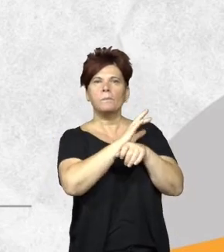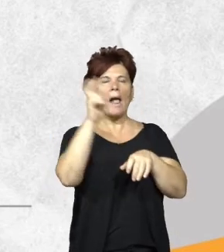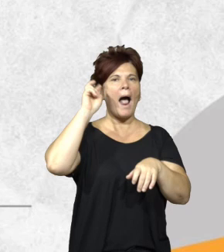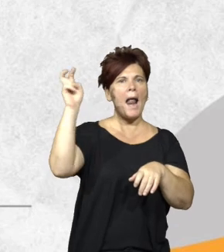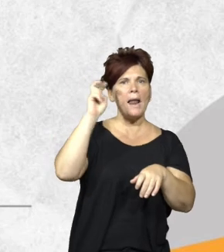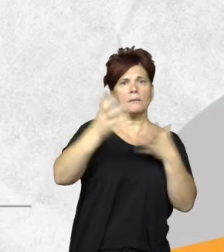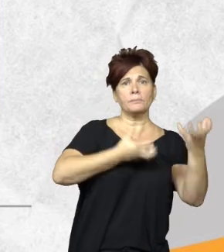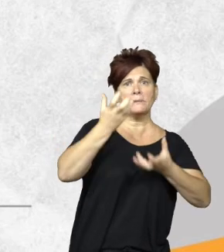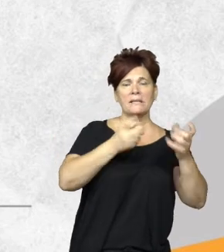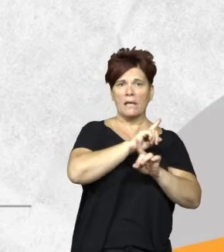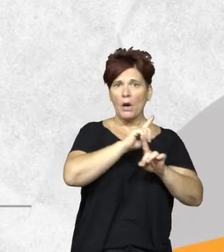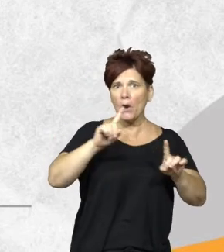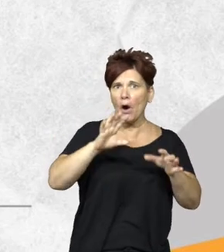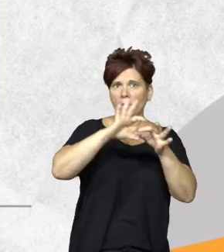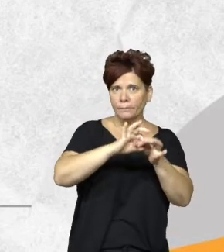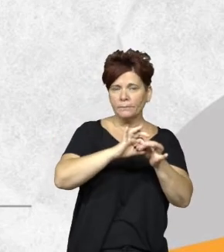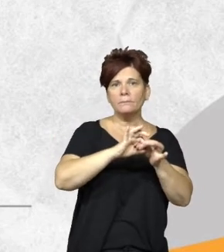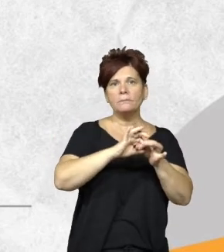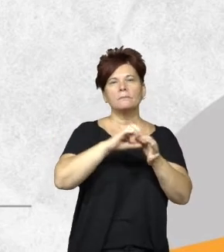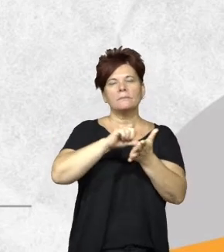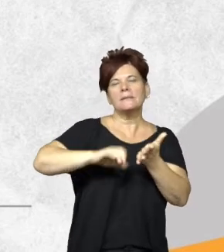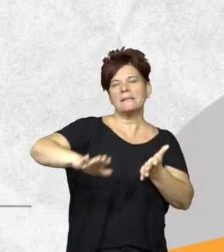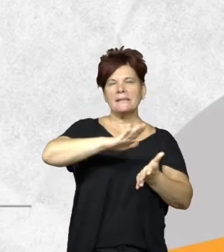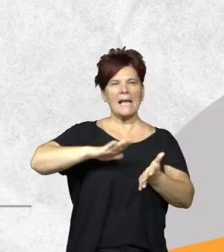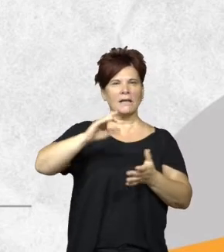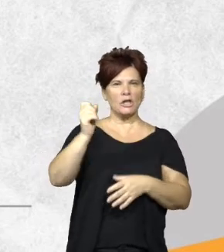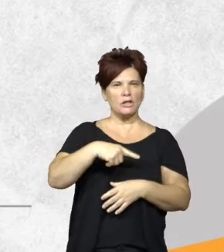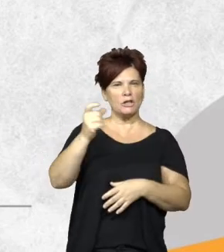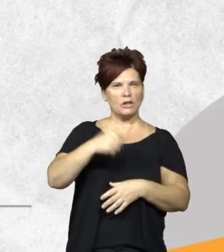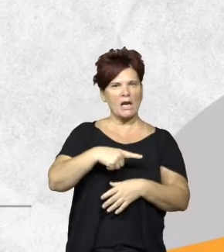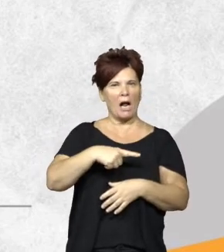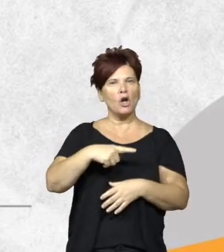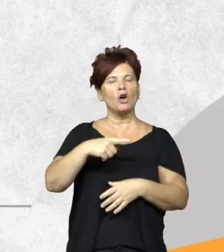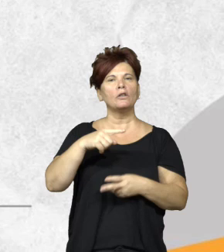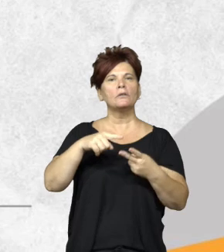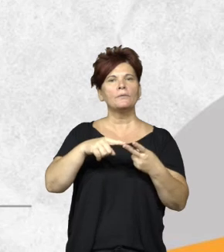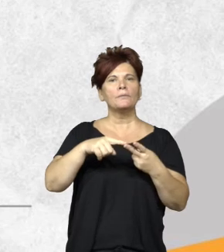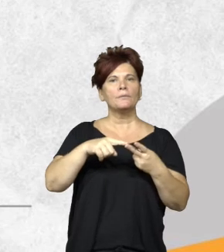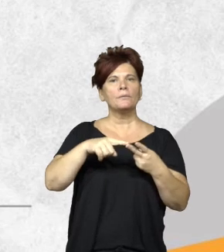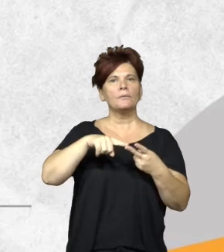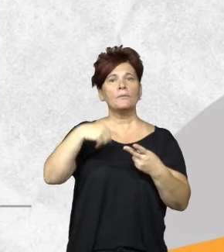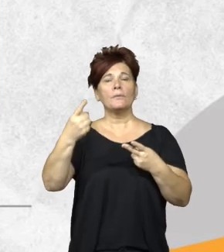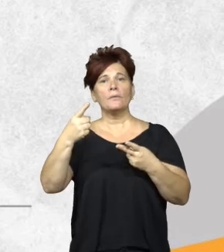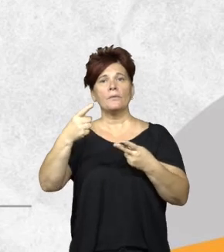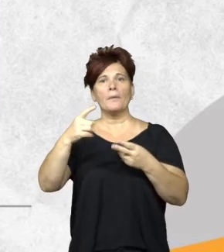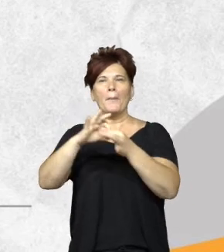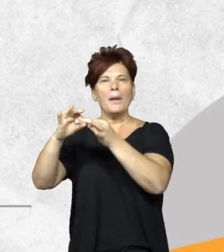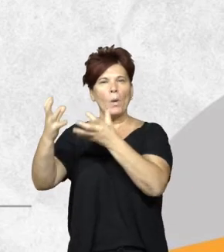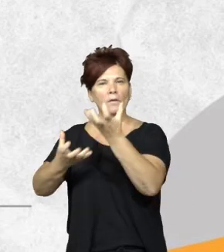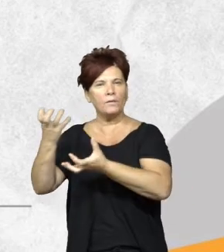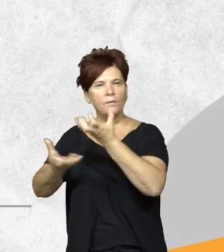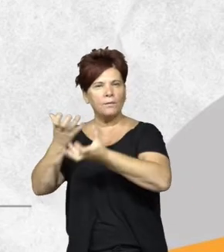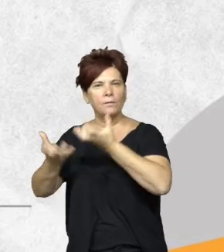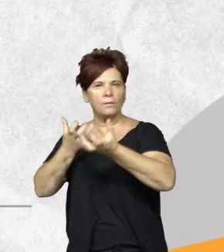a incendios que se dieron principalmente en el centro de la región chaqueña en Santiago del Estero Chaco y las que fueron vinculadas a